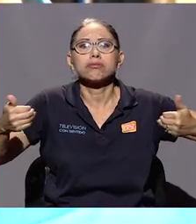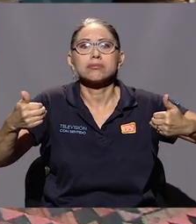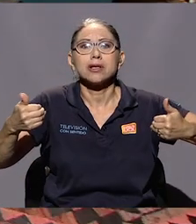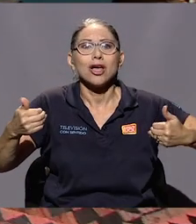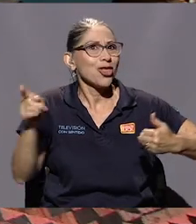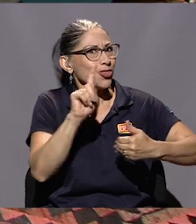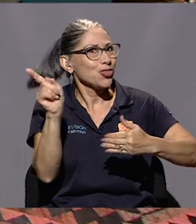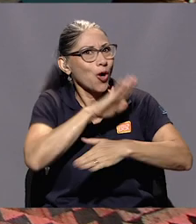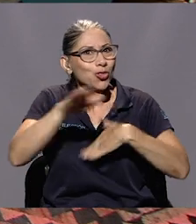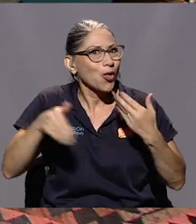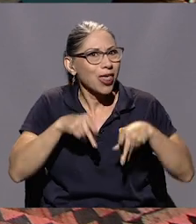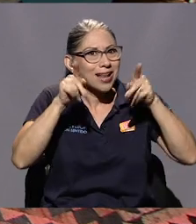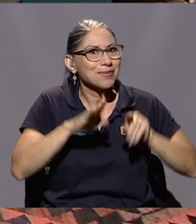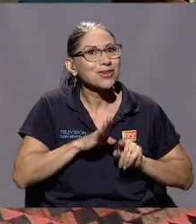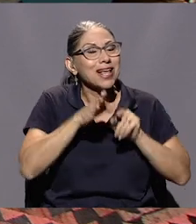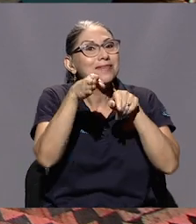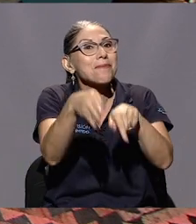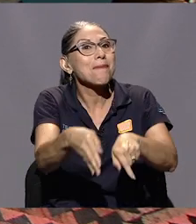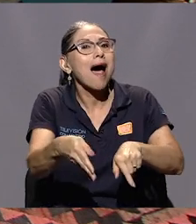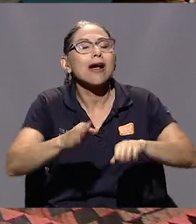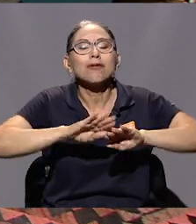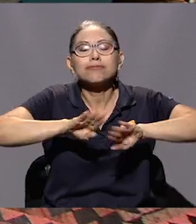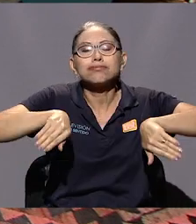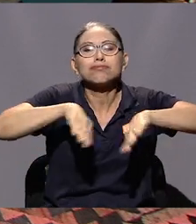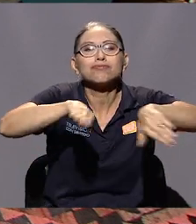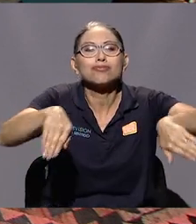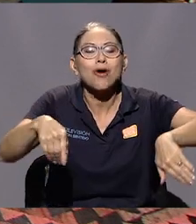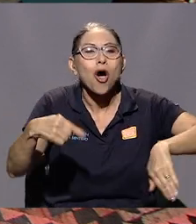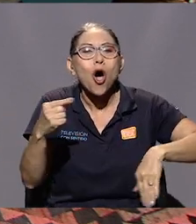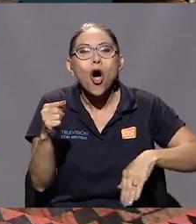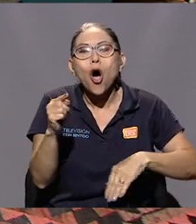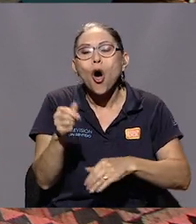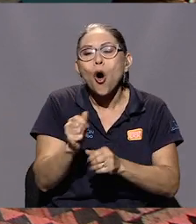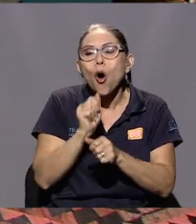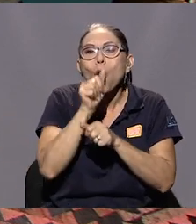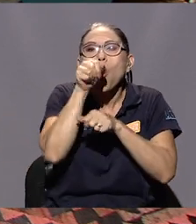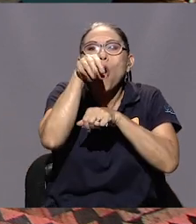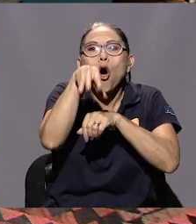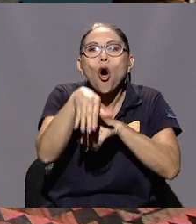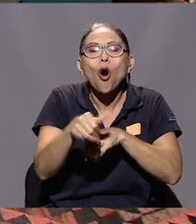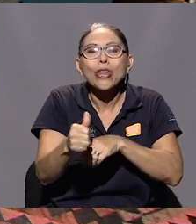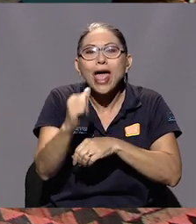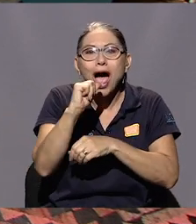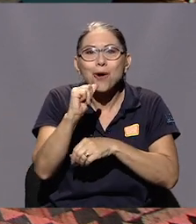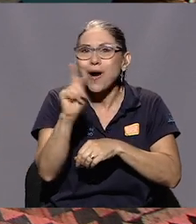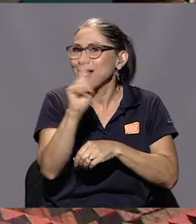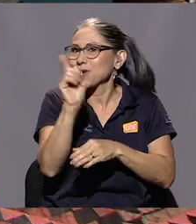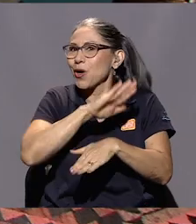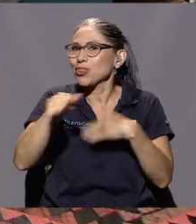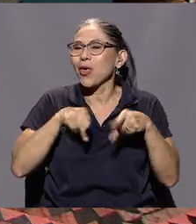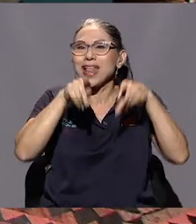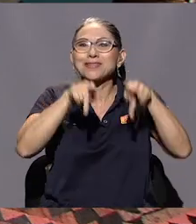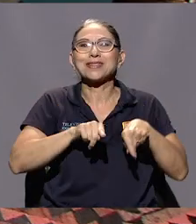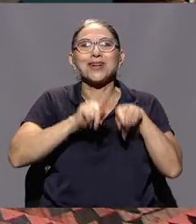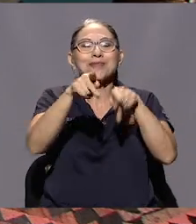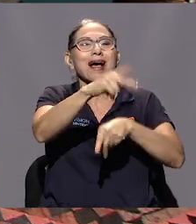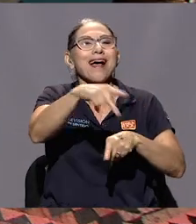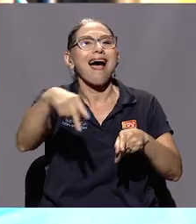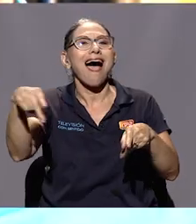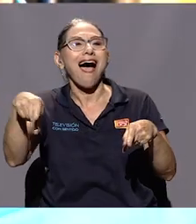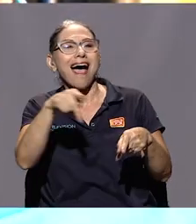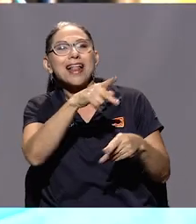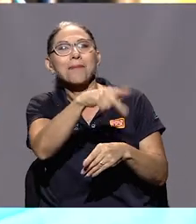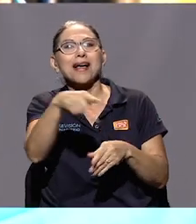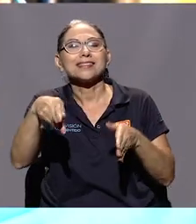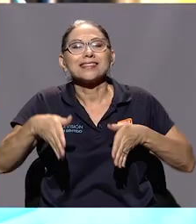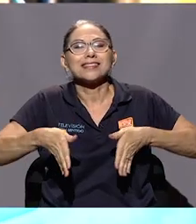todos se encuentran en Ojo de Agua, ya no todos se encuentran en el Paseo de los Turistas de Punta Arenas, ya no todos juegan